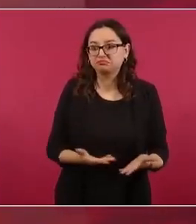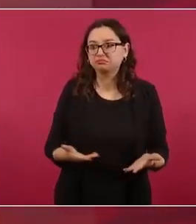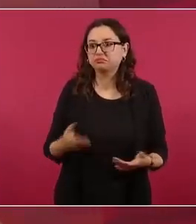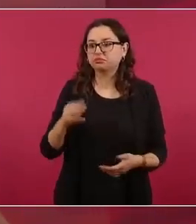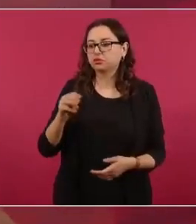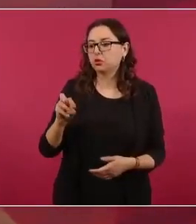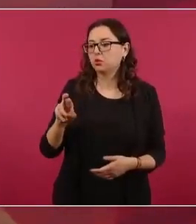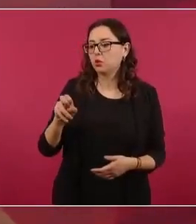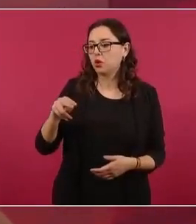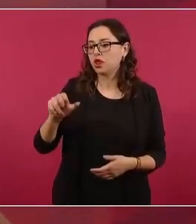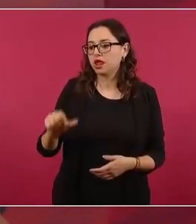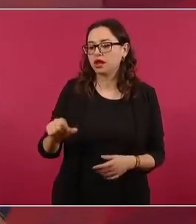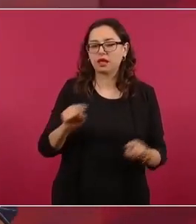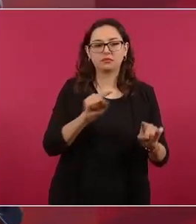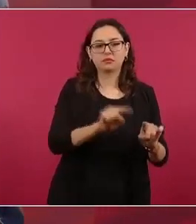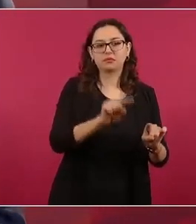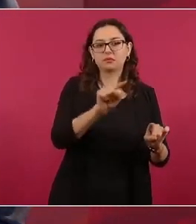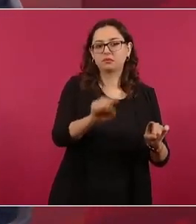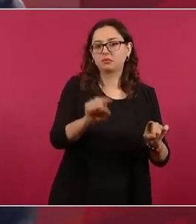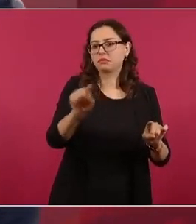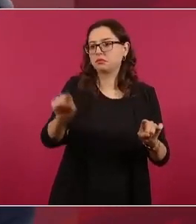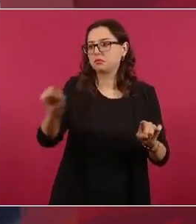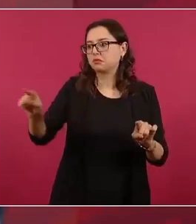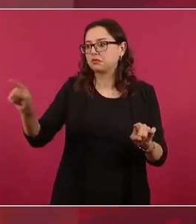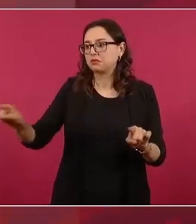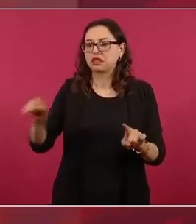decir este es mi corcholata favorito